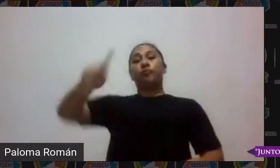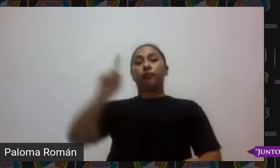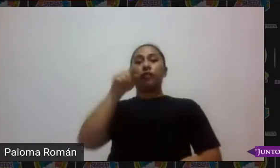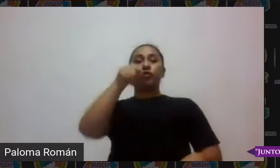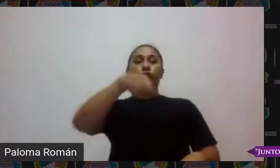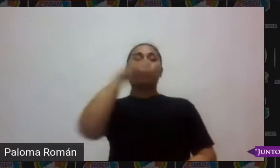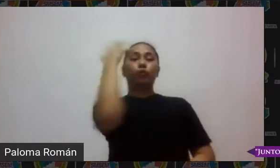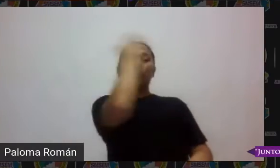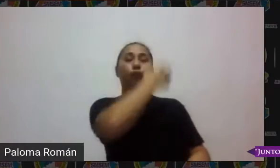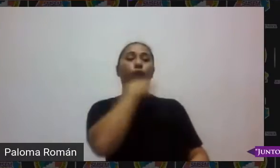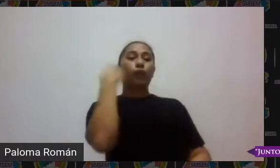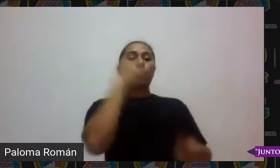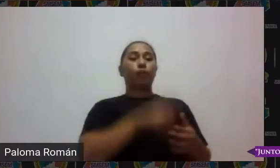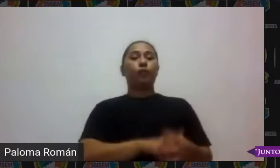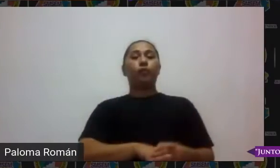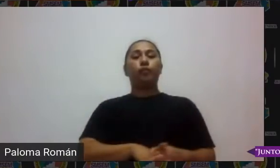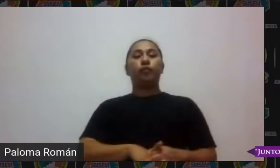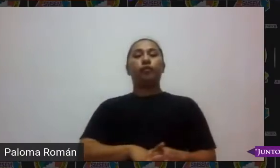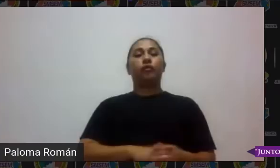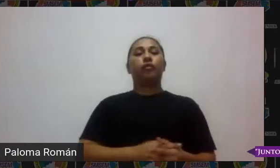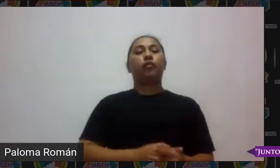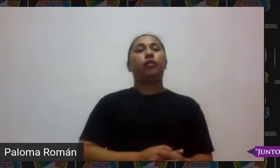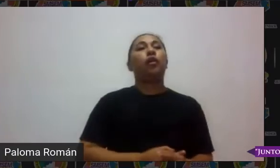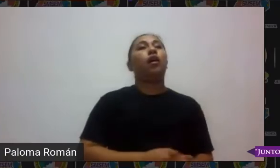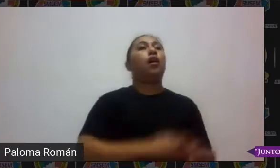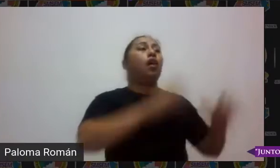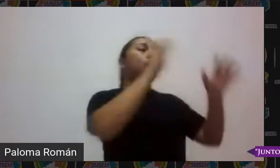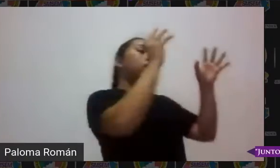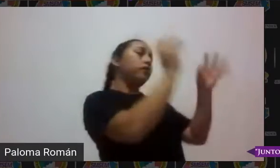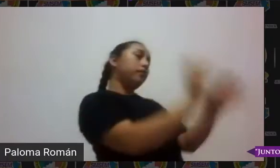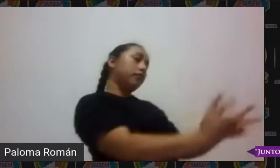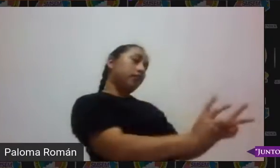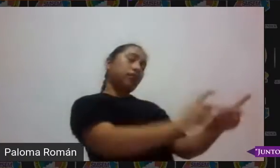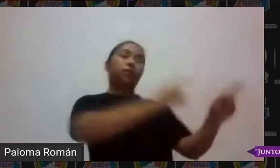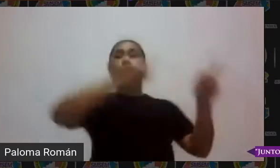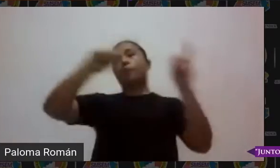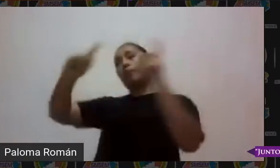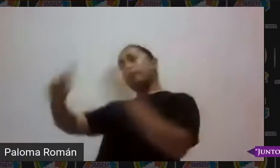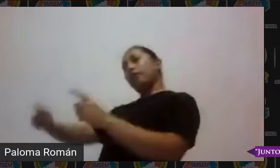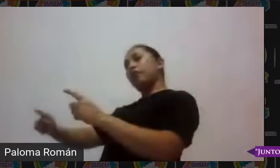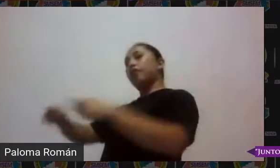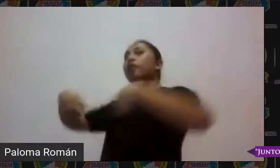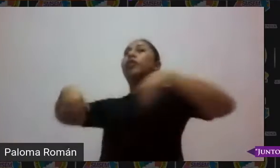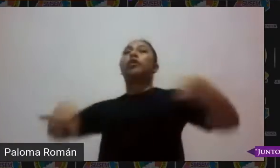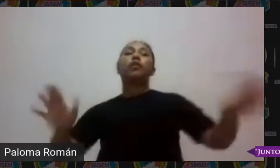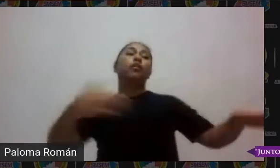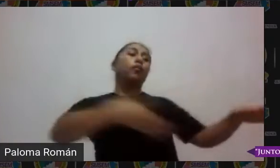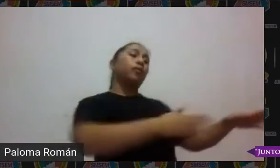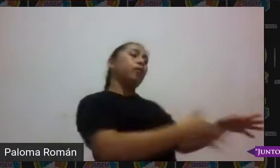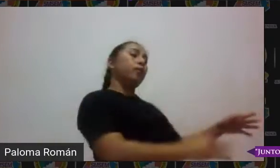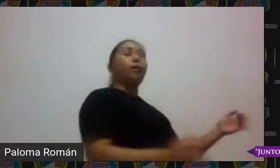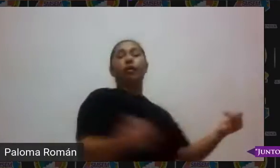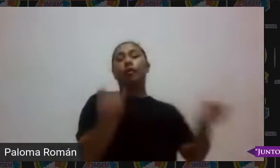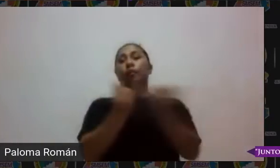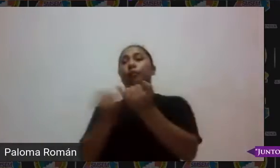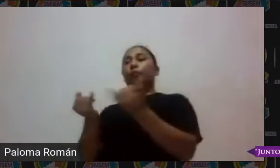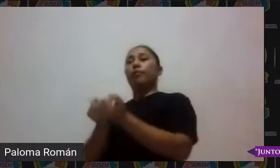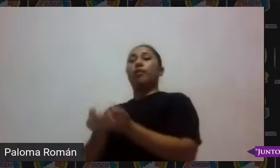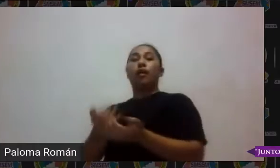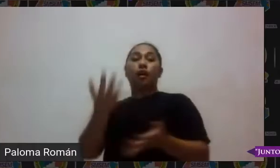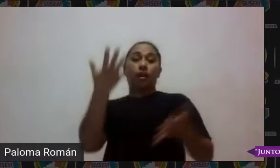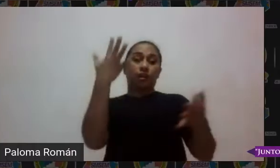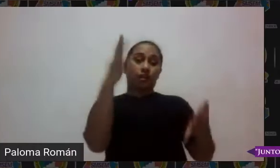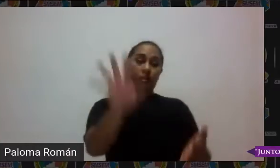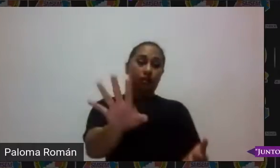examen al estilo del pececito y haces un estilo un examen al estilo de la foca van a sacar 10